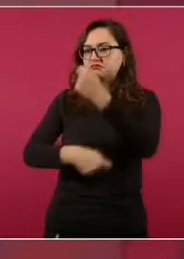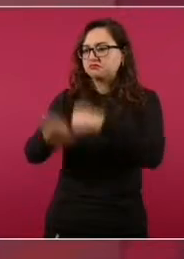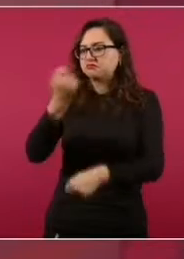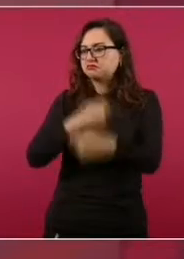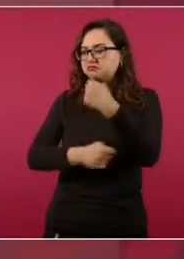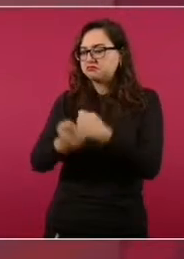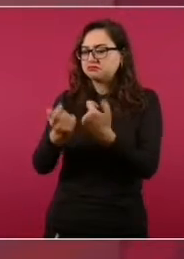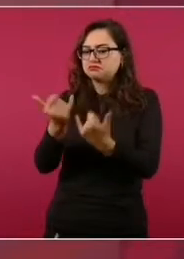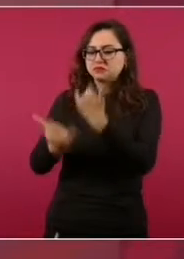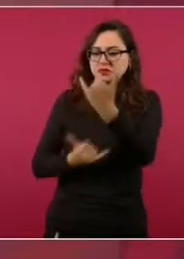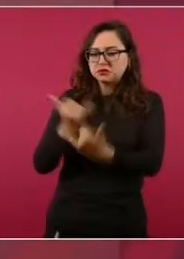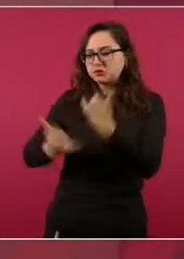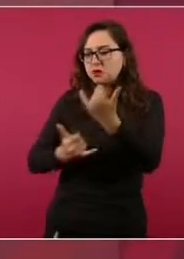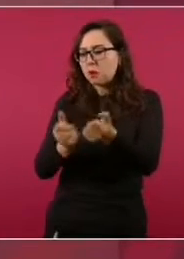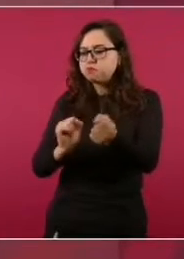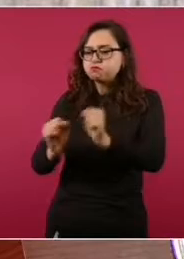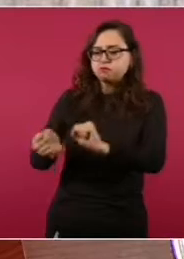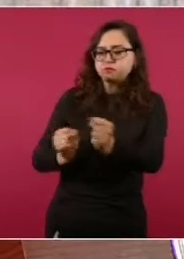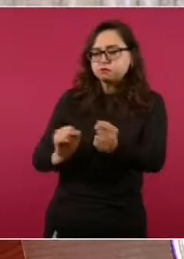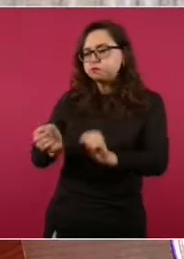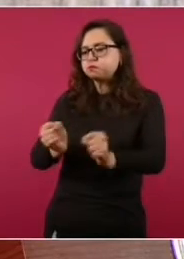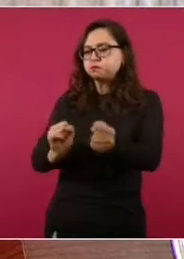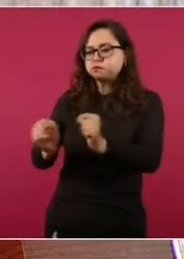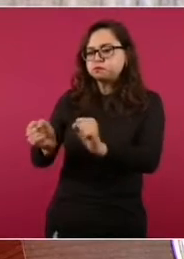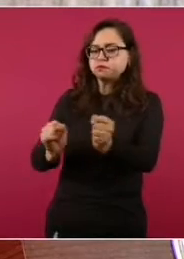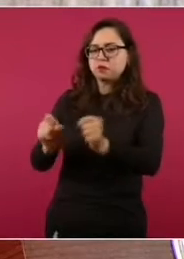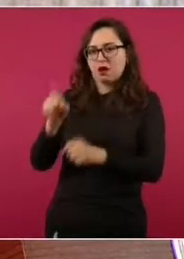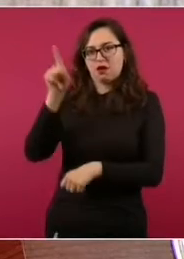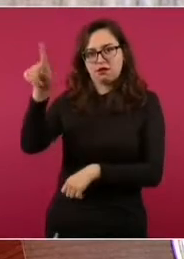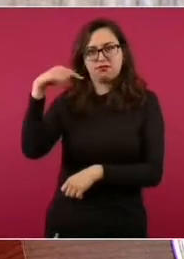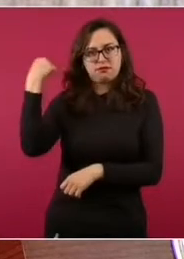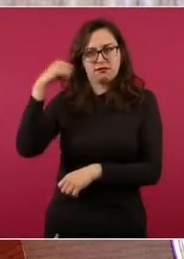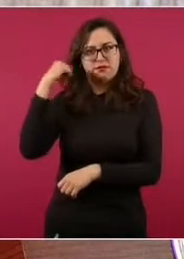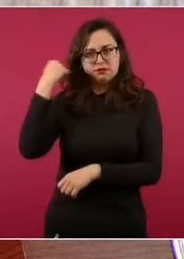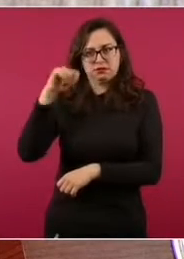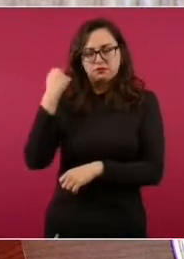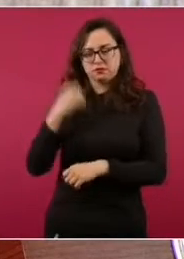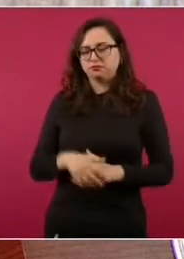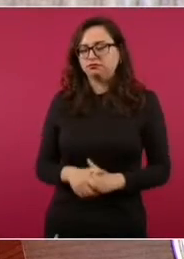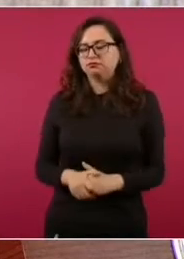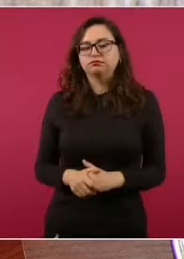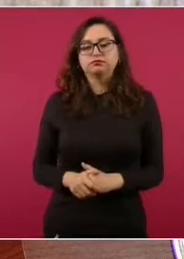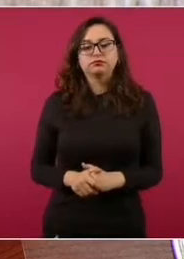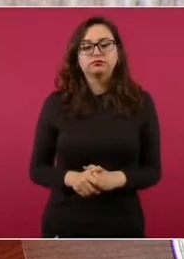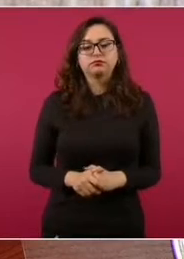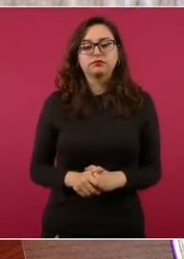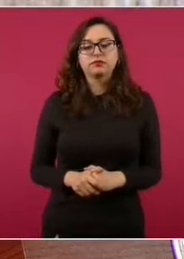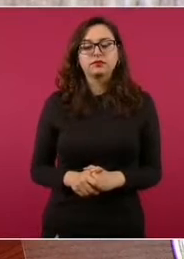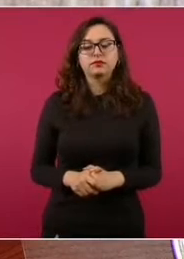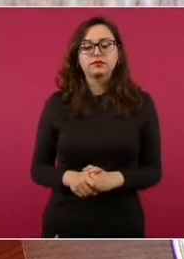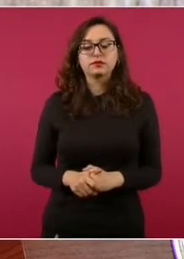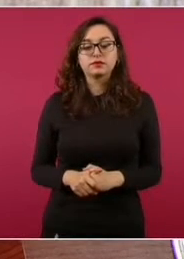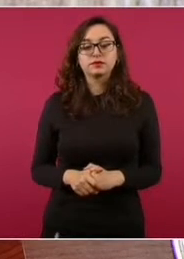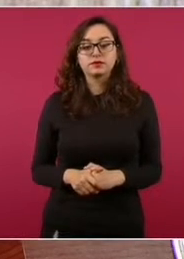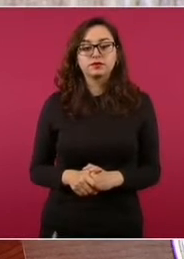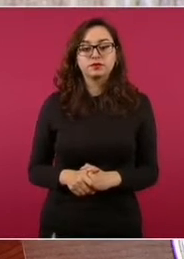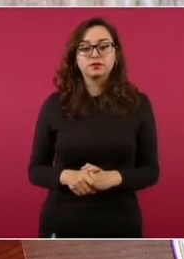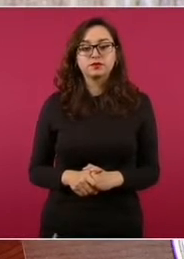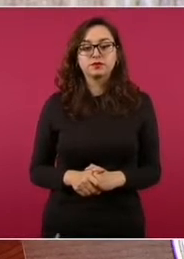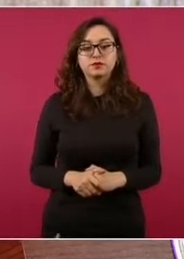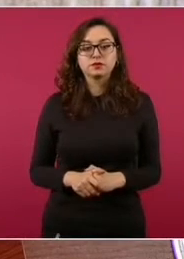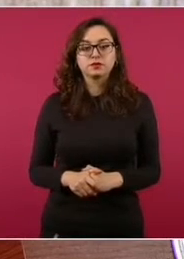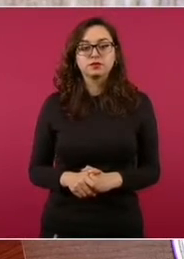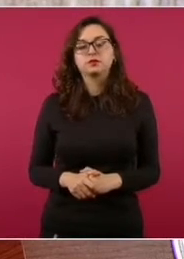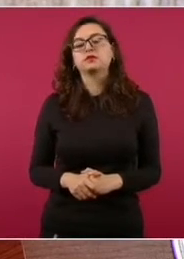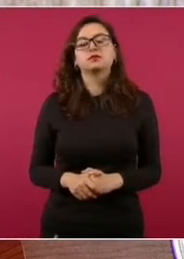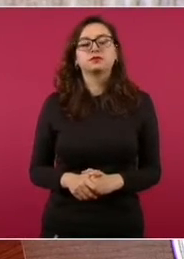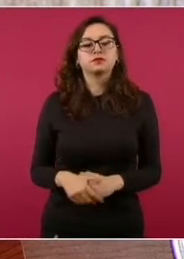en Villahermosa, y llevaba